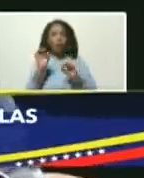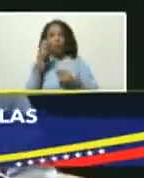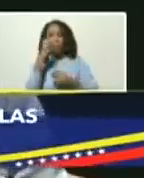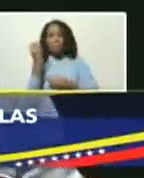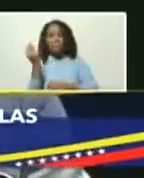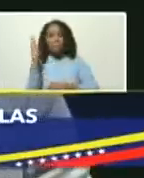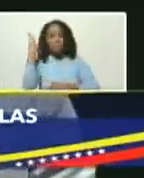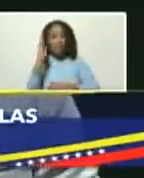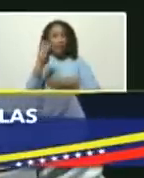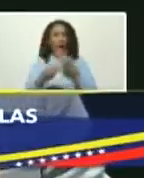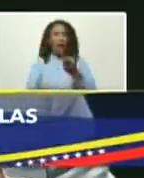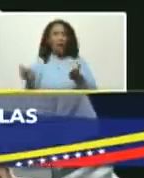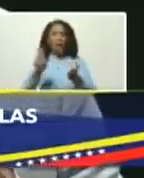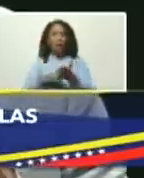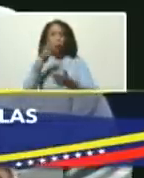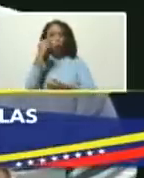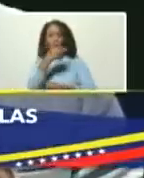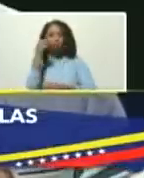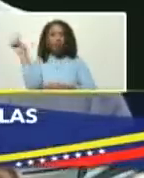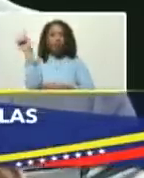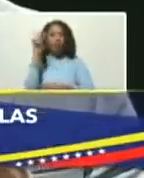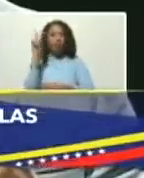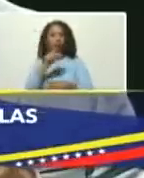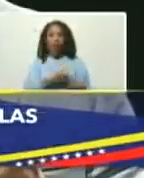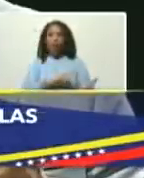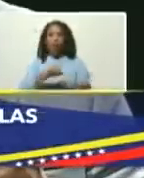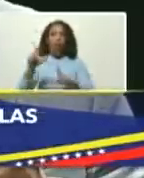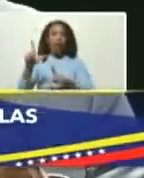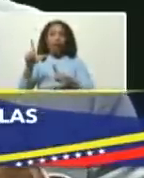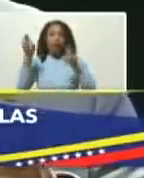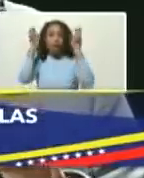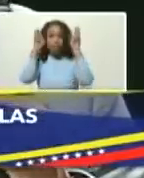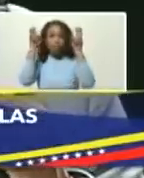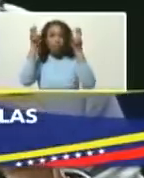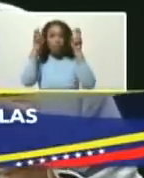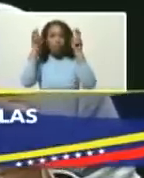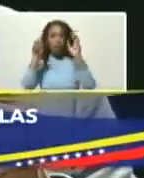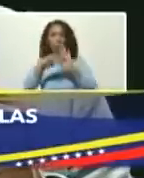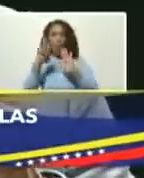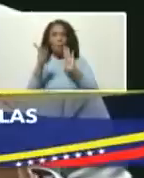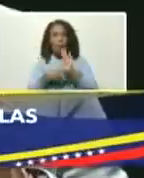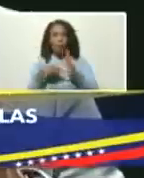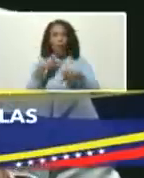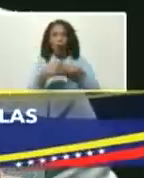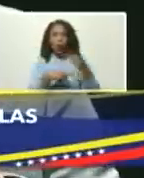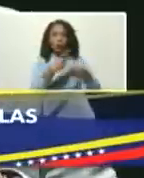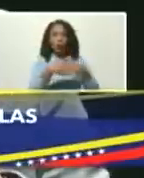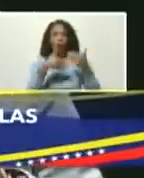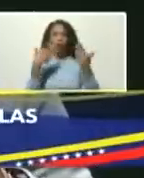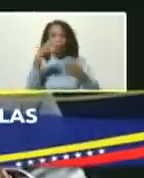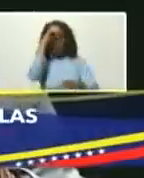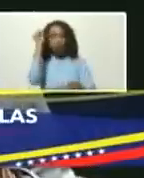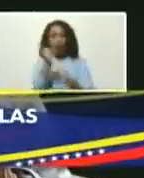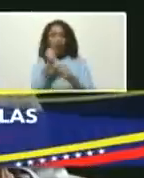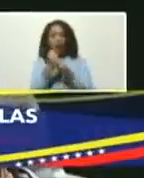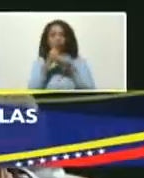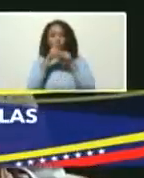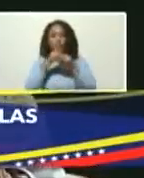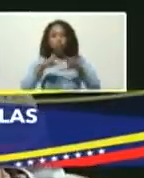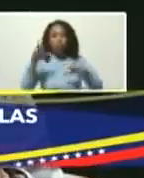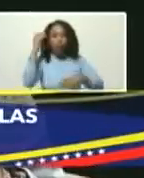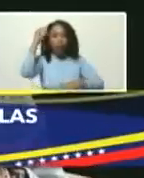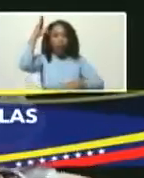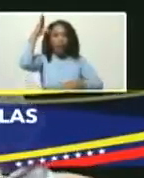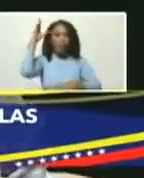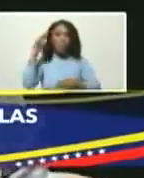ese compromiso de que Venezuela está lista en condiciones y en pleno proceso de trabajo expansión de su capacidad